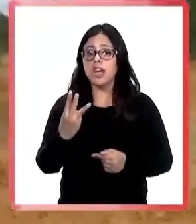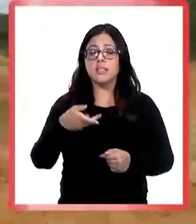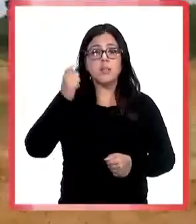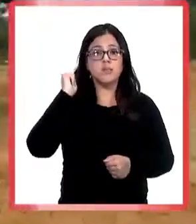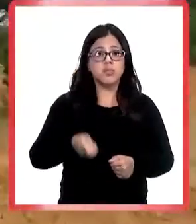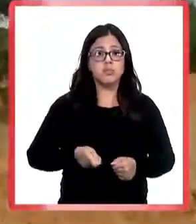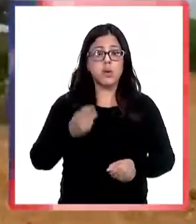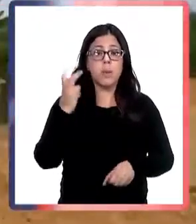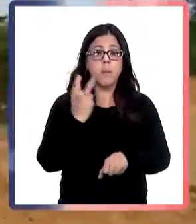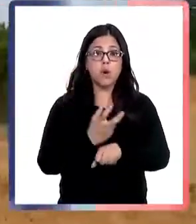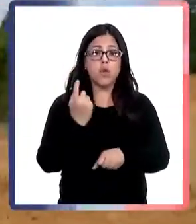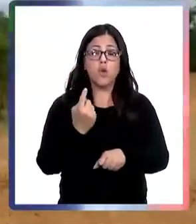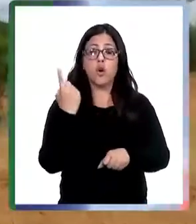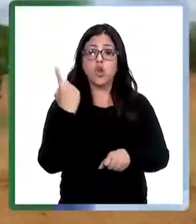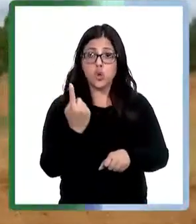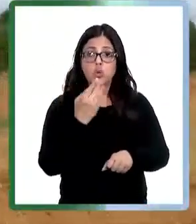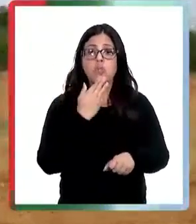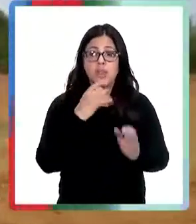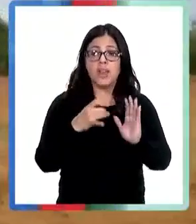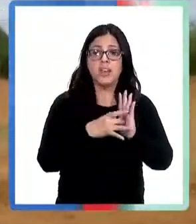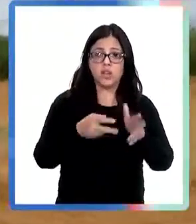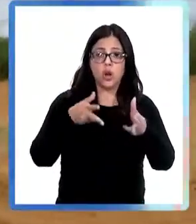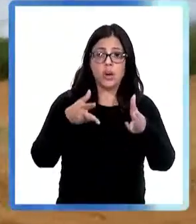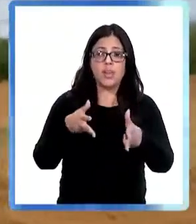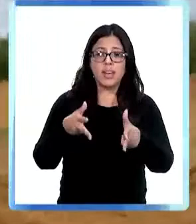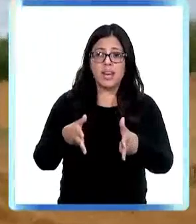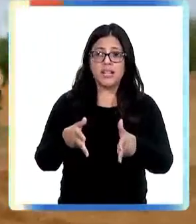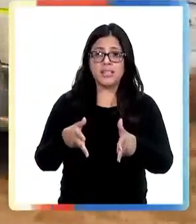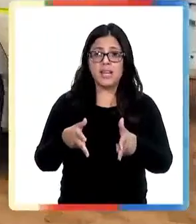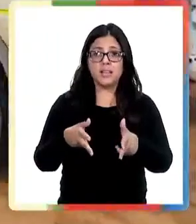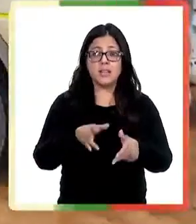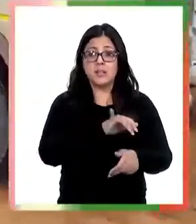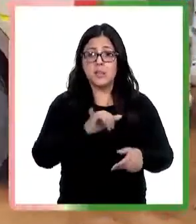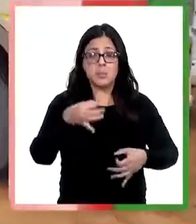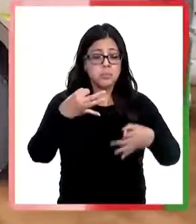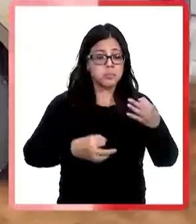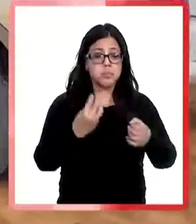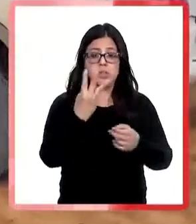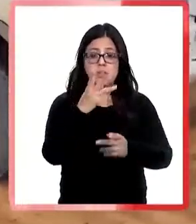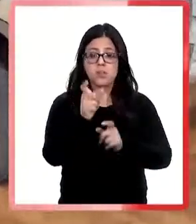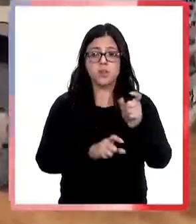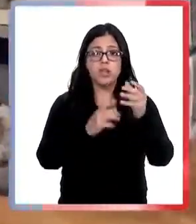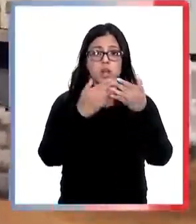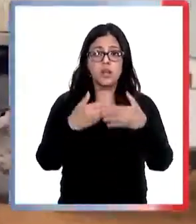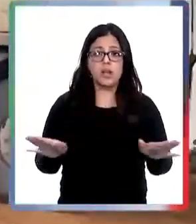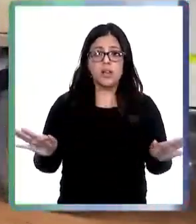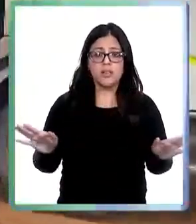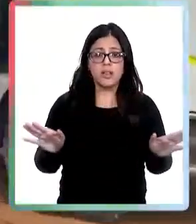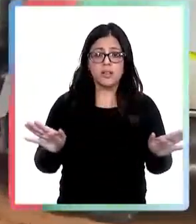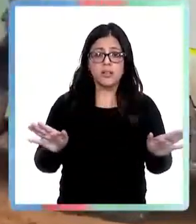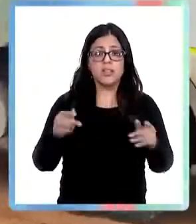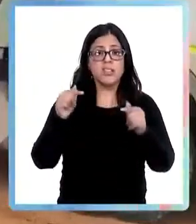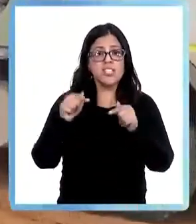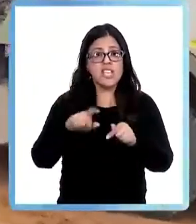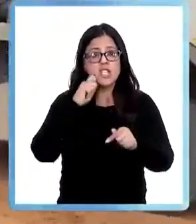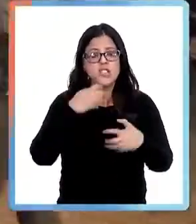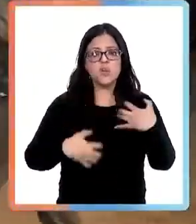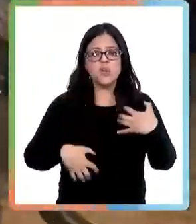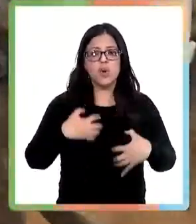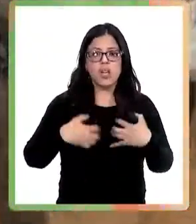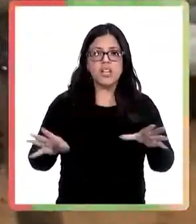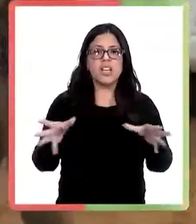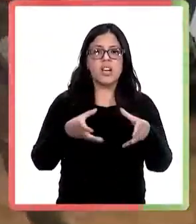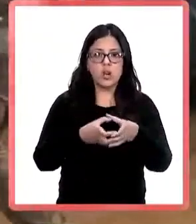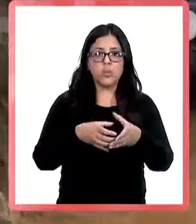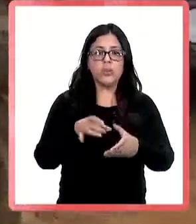audiencia, los tres imputados quedaron en libertad, lo que provocó la molestia de la Corporación Chilena de la Madera. El presidente de Corma, Juan